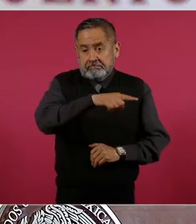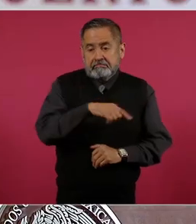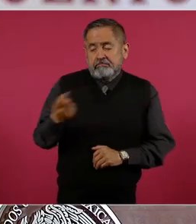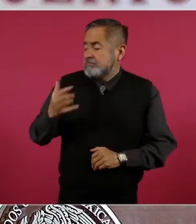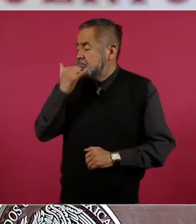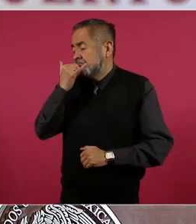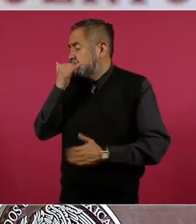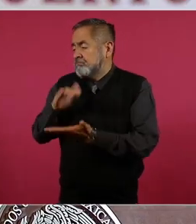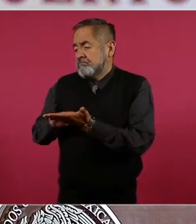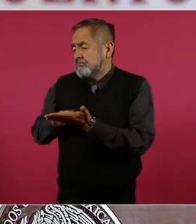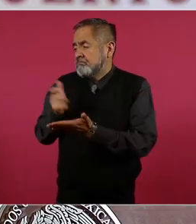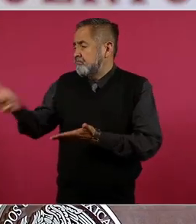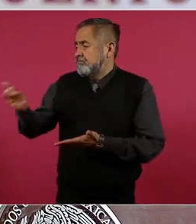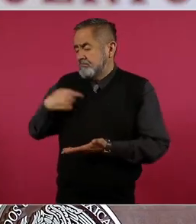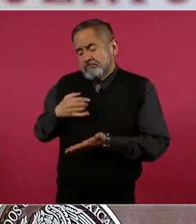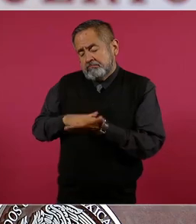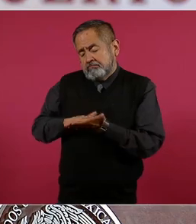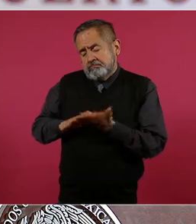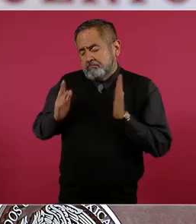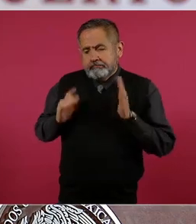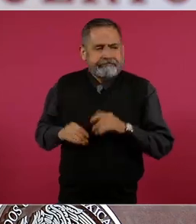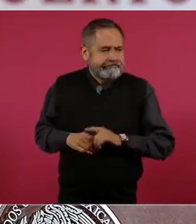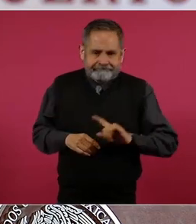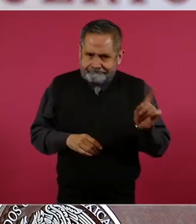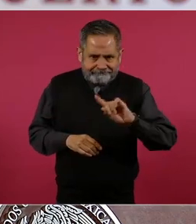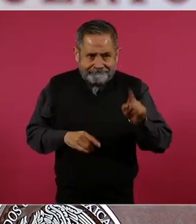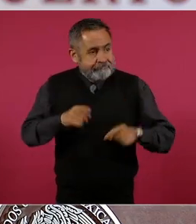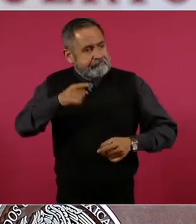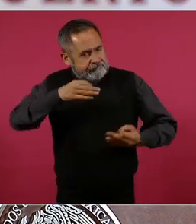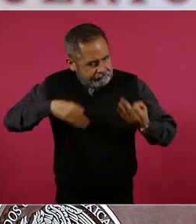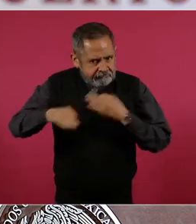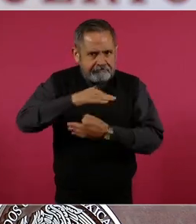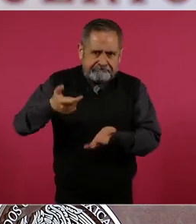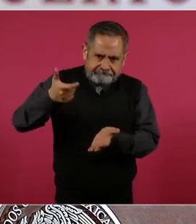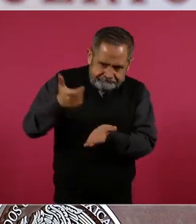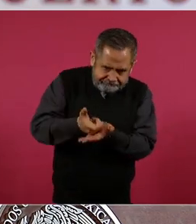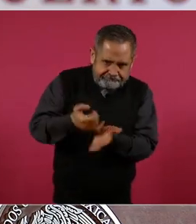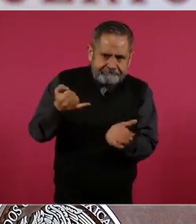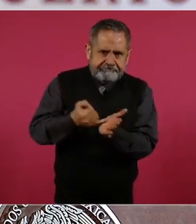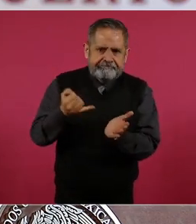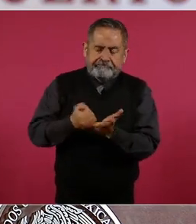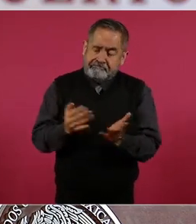ya no hay privilegios. Ahora todas y todos contribuimos. La siguiente, por favor.